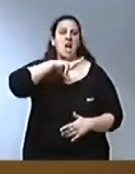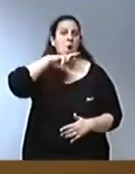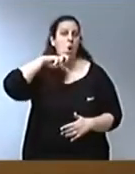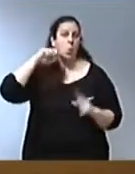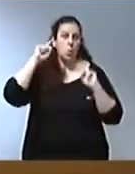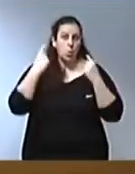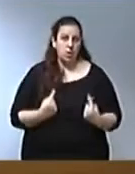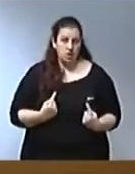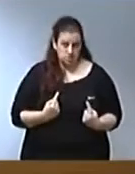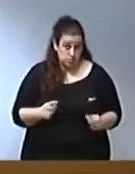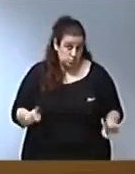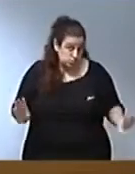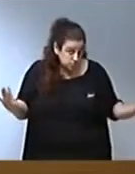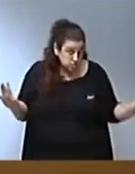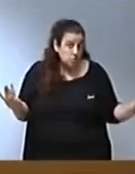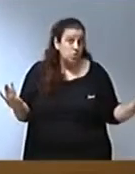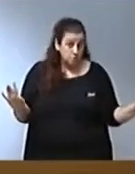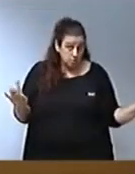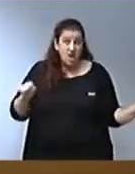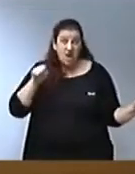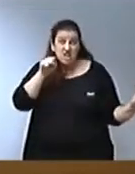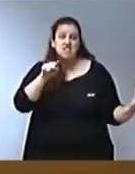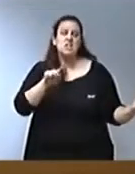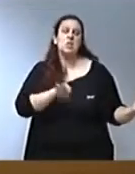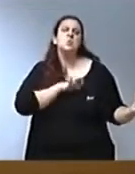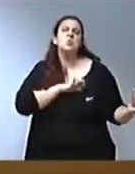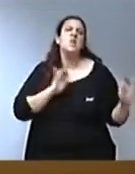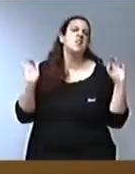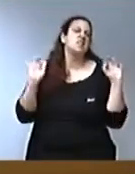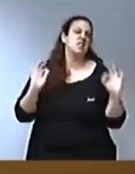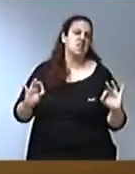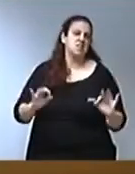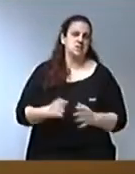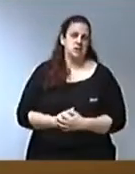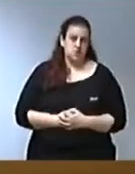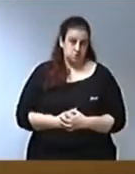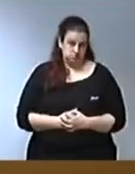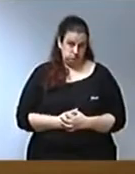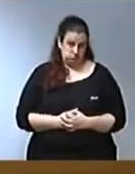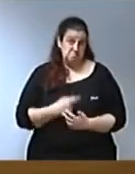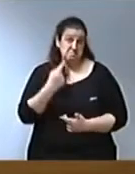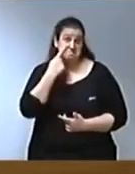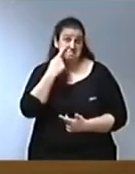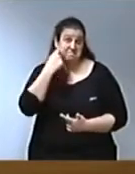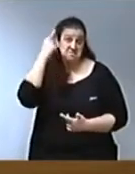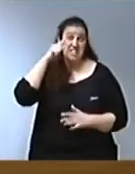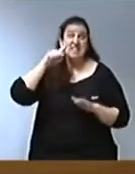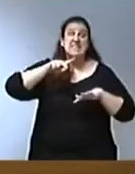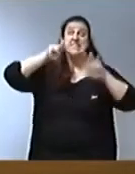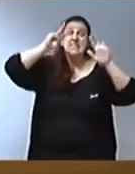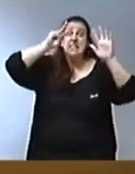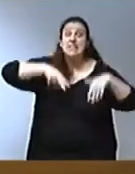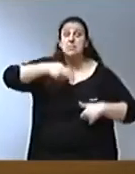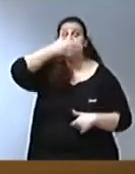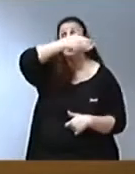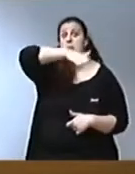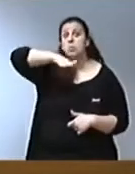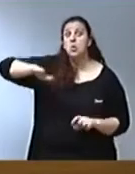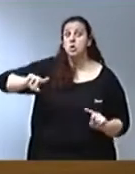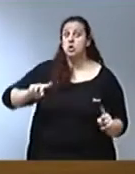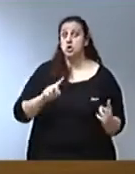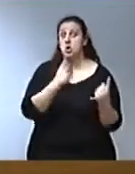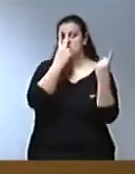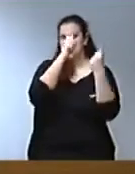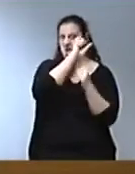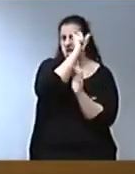todos a un gueto. Así son ustedes. Mire, siete mil muertos oficiales en esta comunidad,